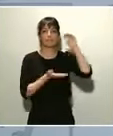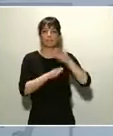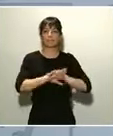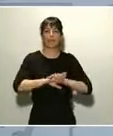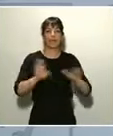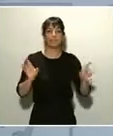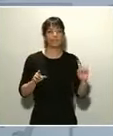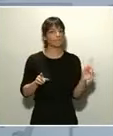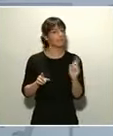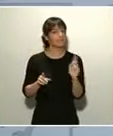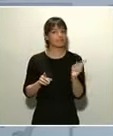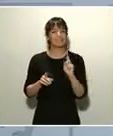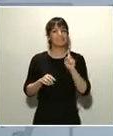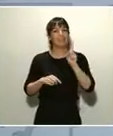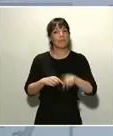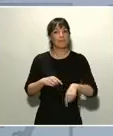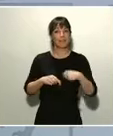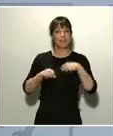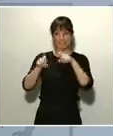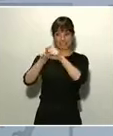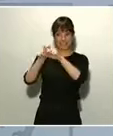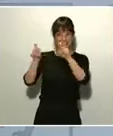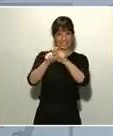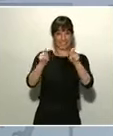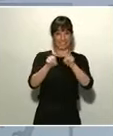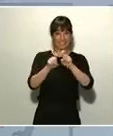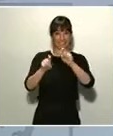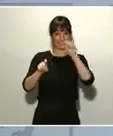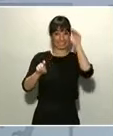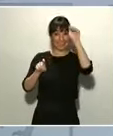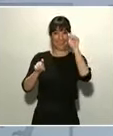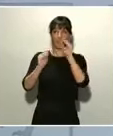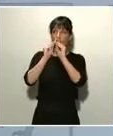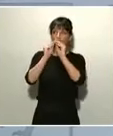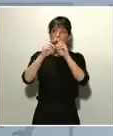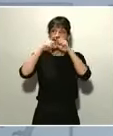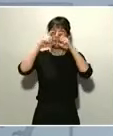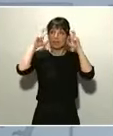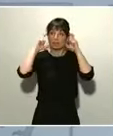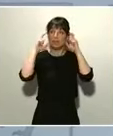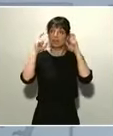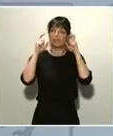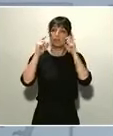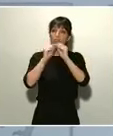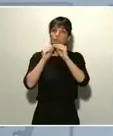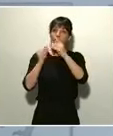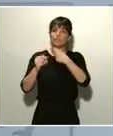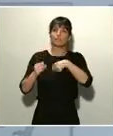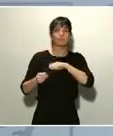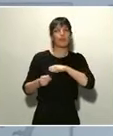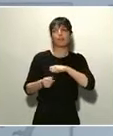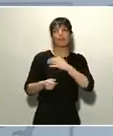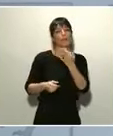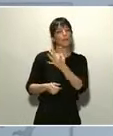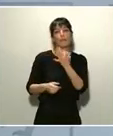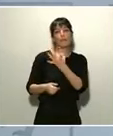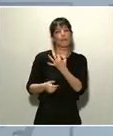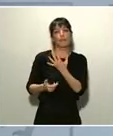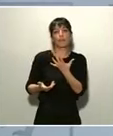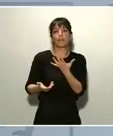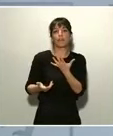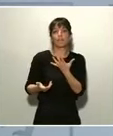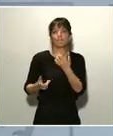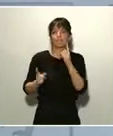producción con esas compañías que en el extranjero están haciendo, fabricando esos materiales, España se tiene que procurar